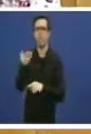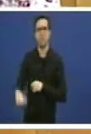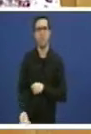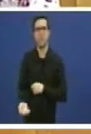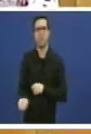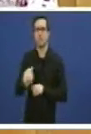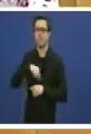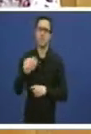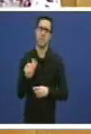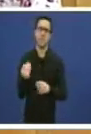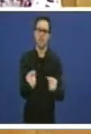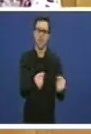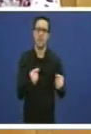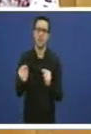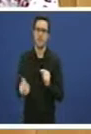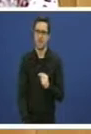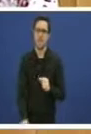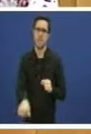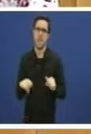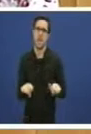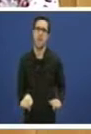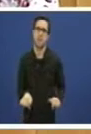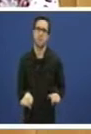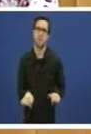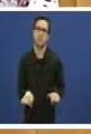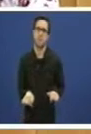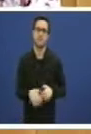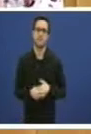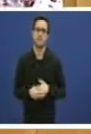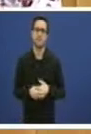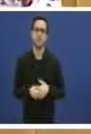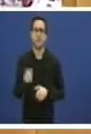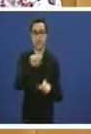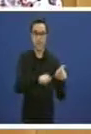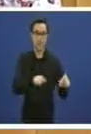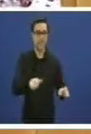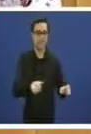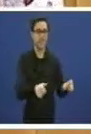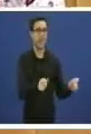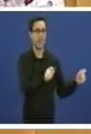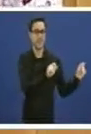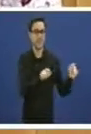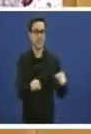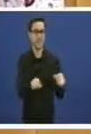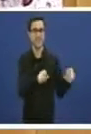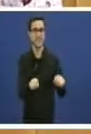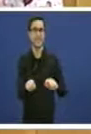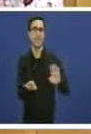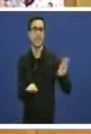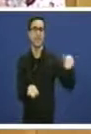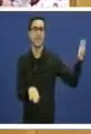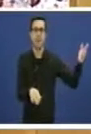debatir. E é que as persoas que venen de fora vostedes dicen os turistas